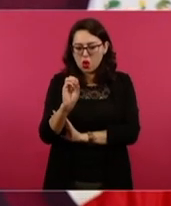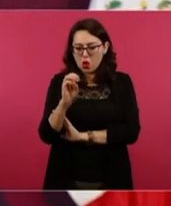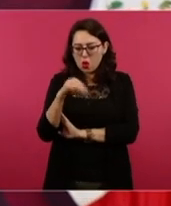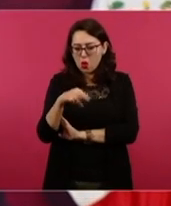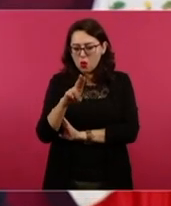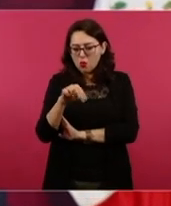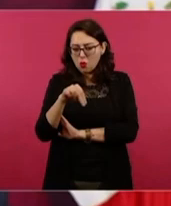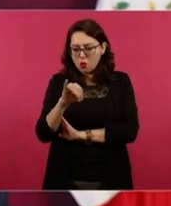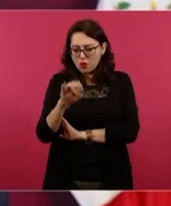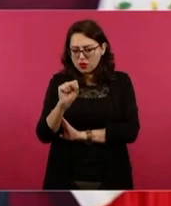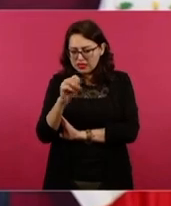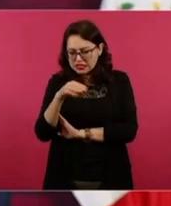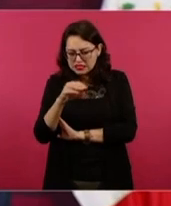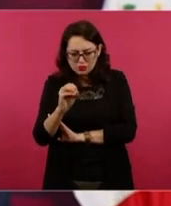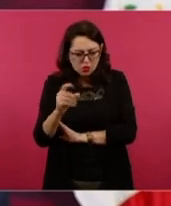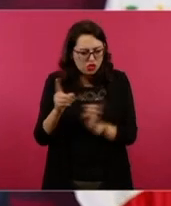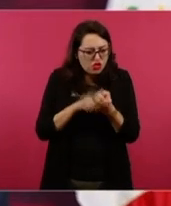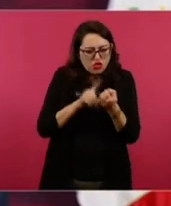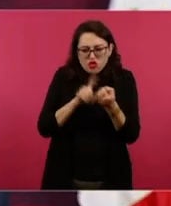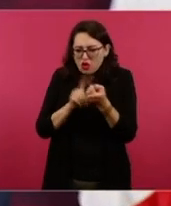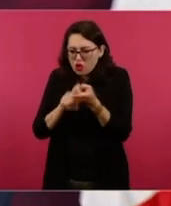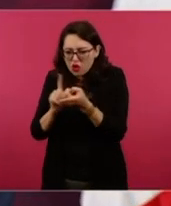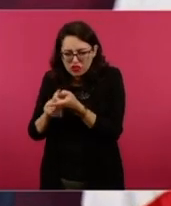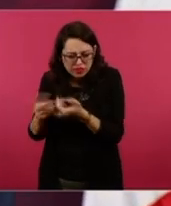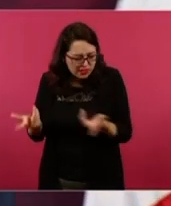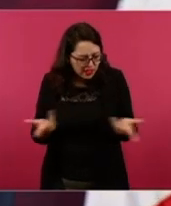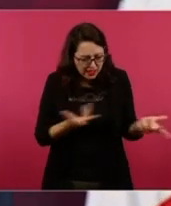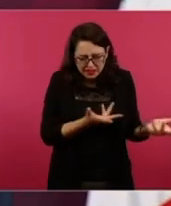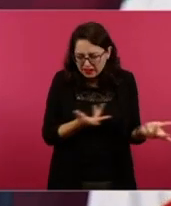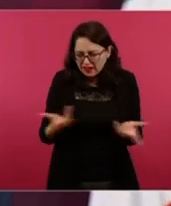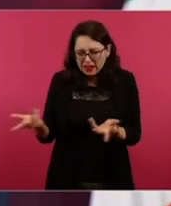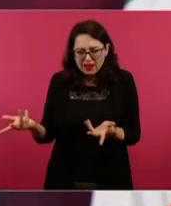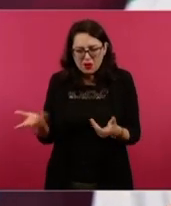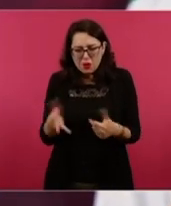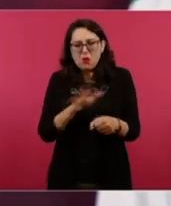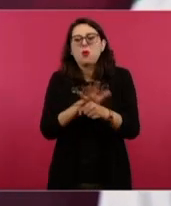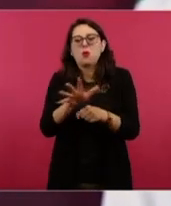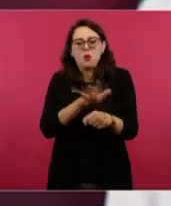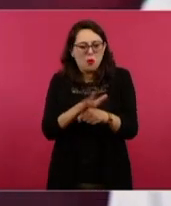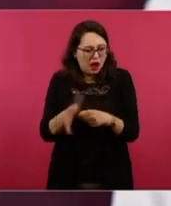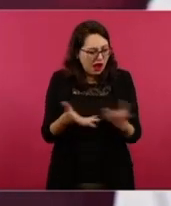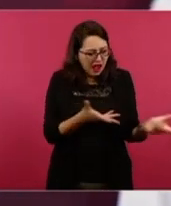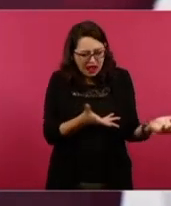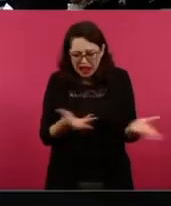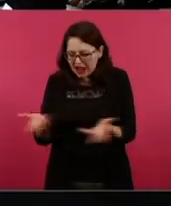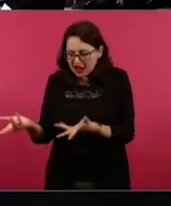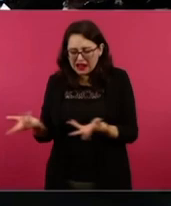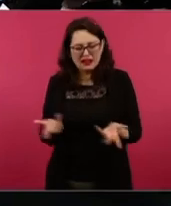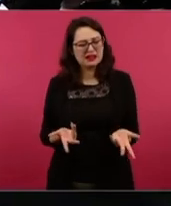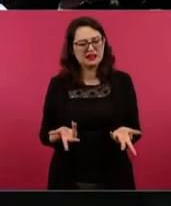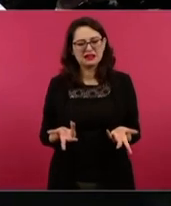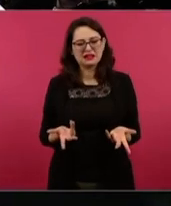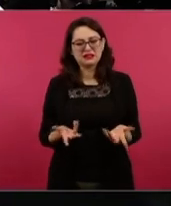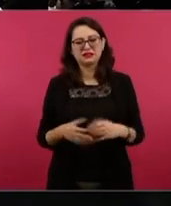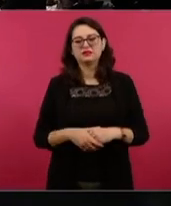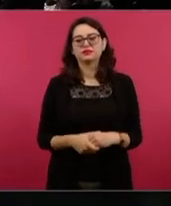Ayer me decía una persona